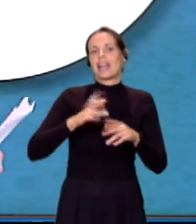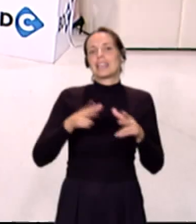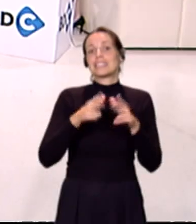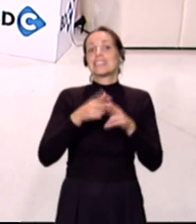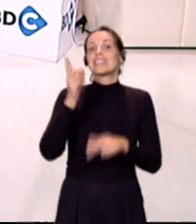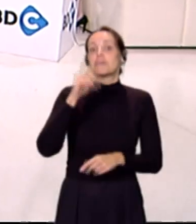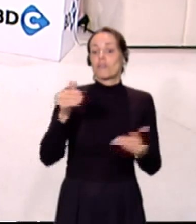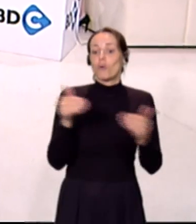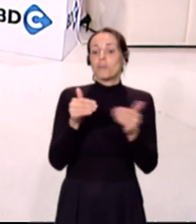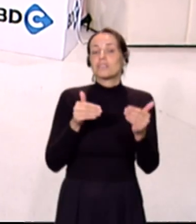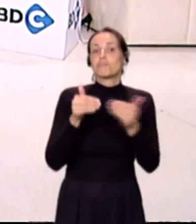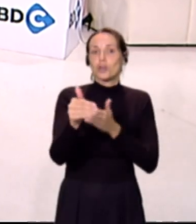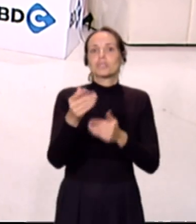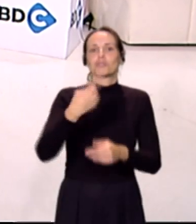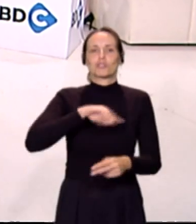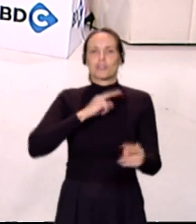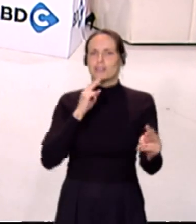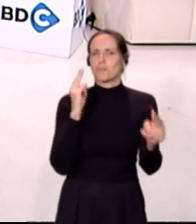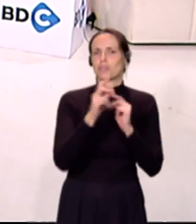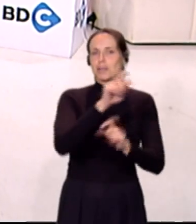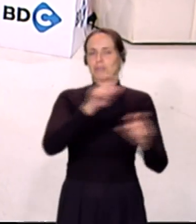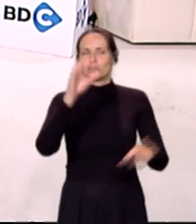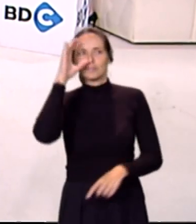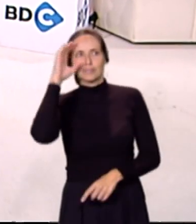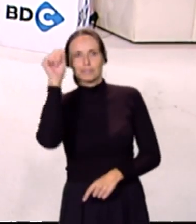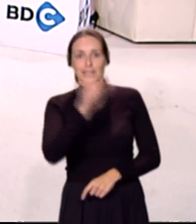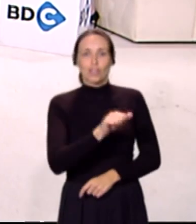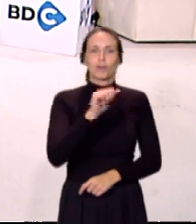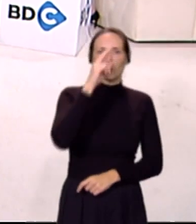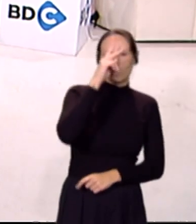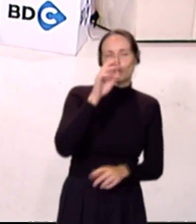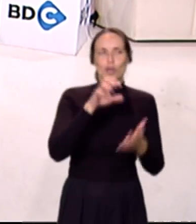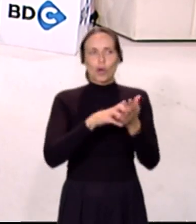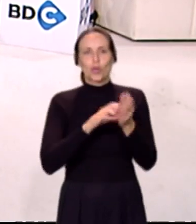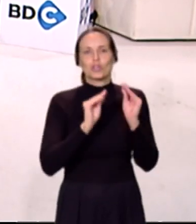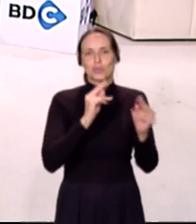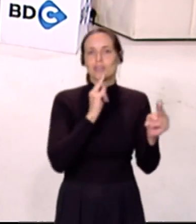todas esas cuestiones y todas esas preocupaciones que tienen nuestros espectadores. Bueno, vemos la próxima semana. Gracias, compañera. Buenos días. Buenos días.